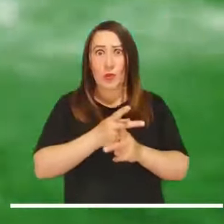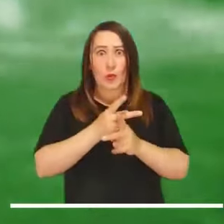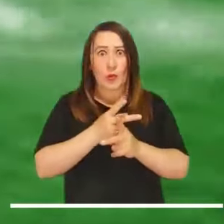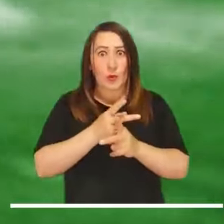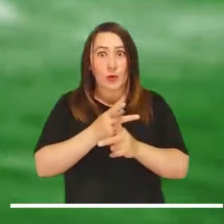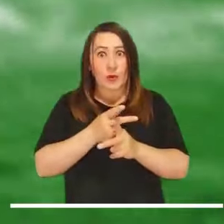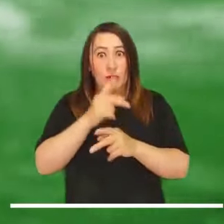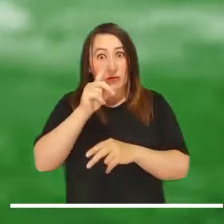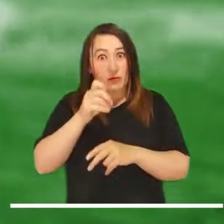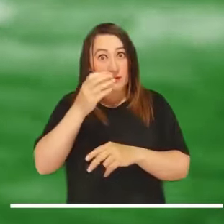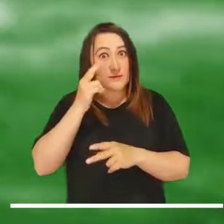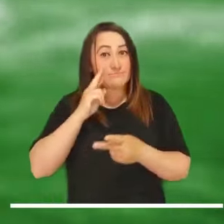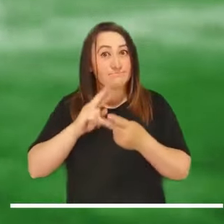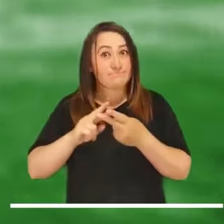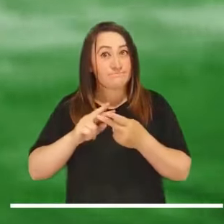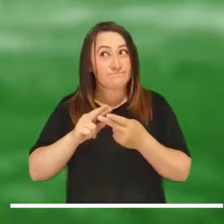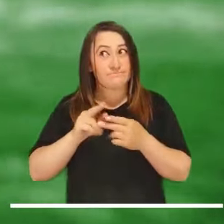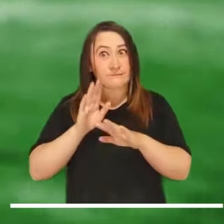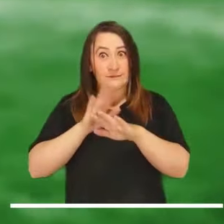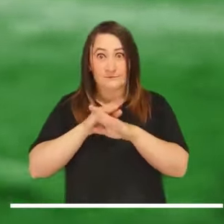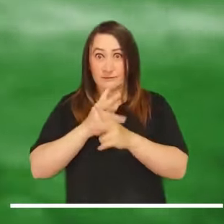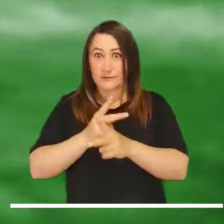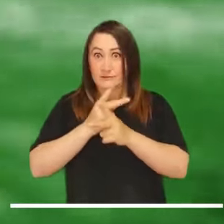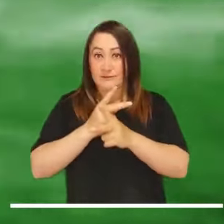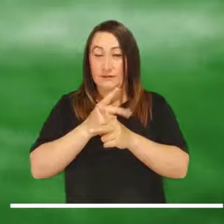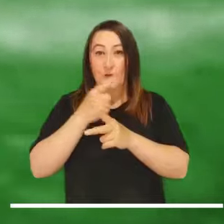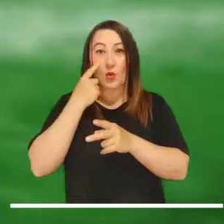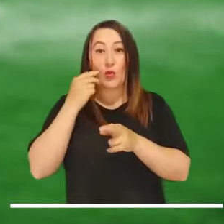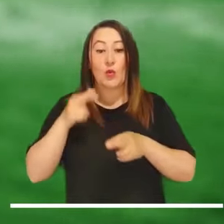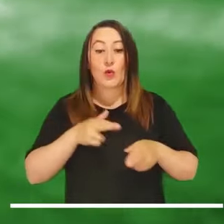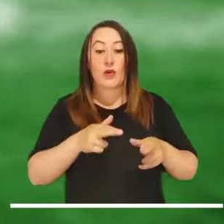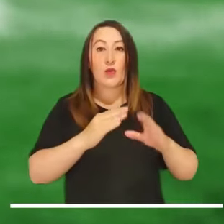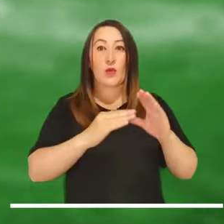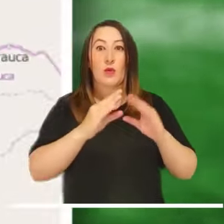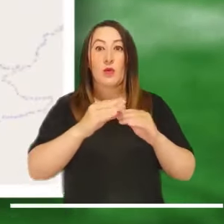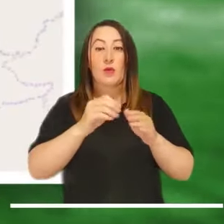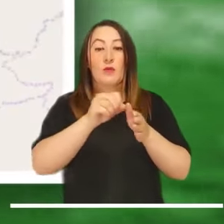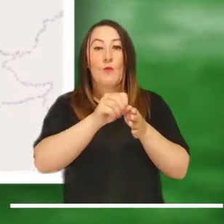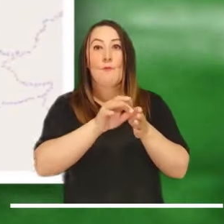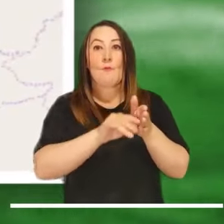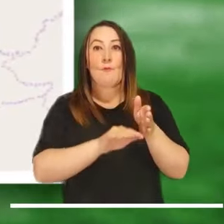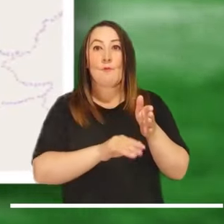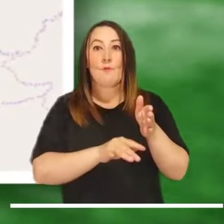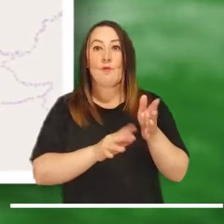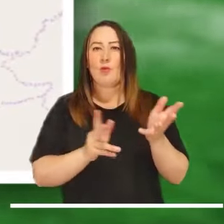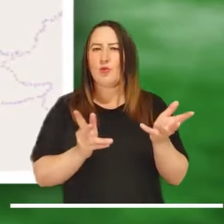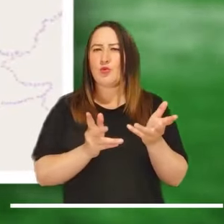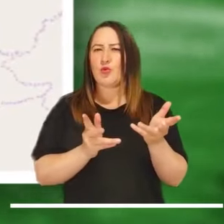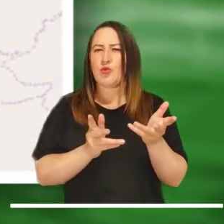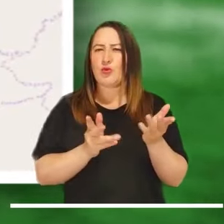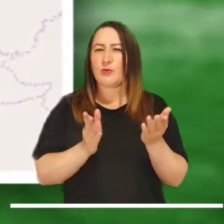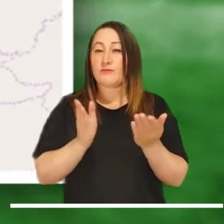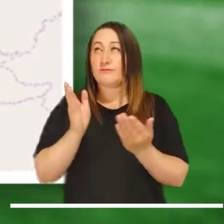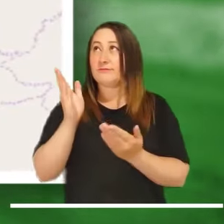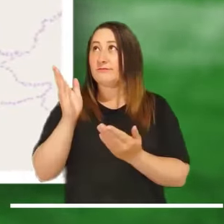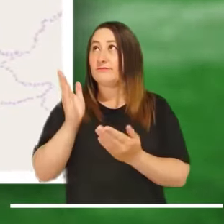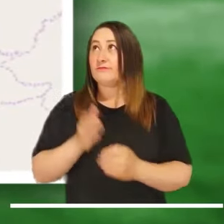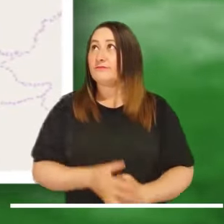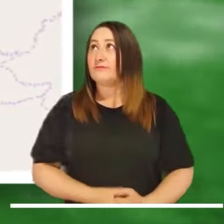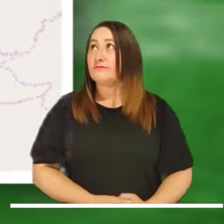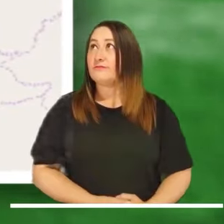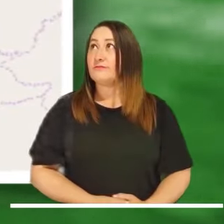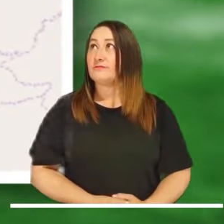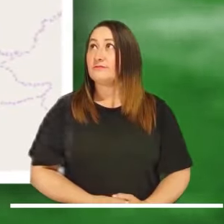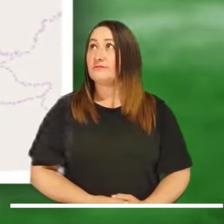No se quede sin conocer las alertas que se encuentran activas para la mañana. Atención a los niveles bajos del río Cauca en el tramo